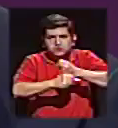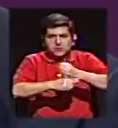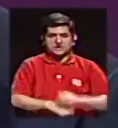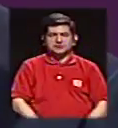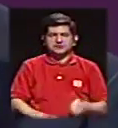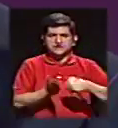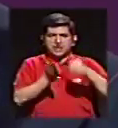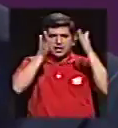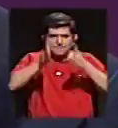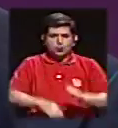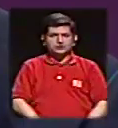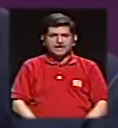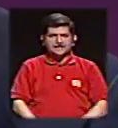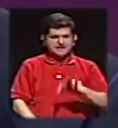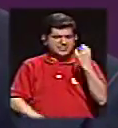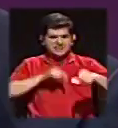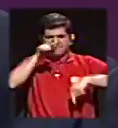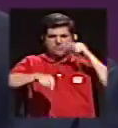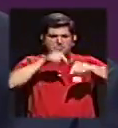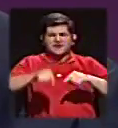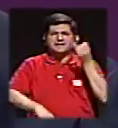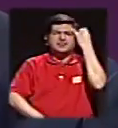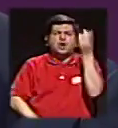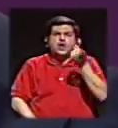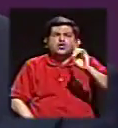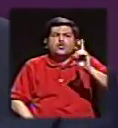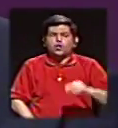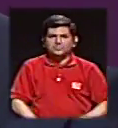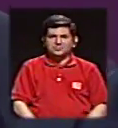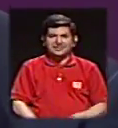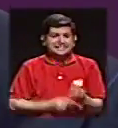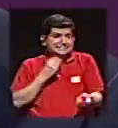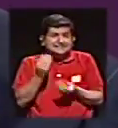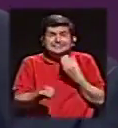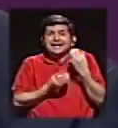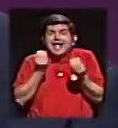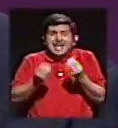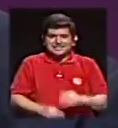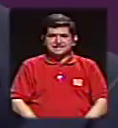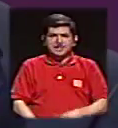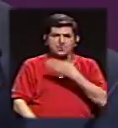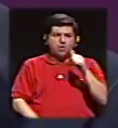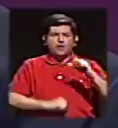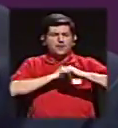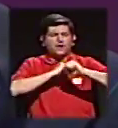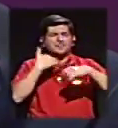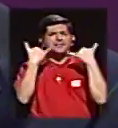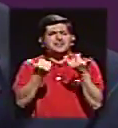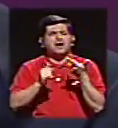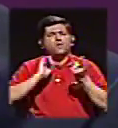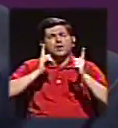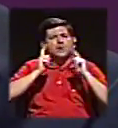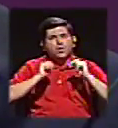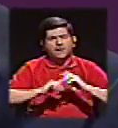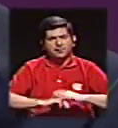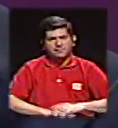y el electorado es crítico, ¿dónde estarán las ideas? ¿Qué pueden hacer o quién está haciendo mejor la campaña electoral en este momento?